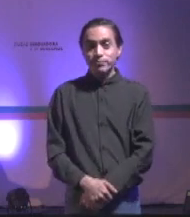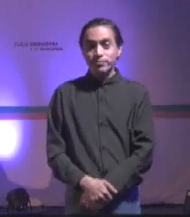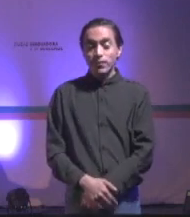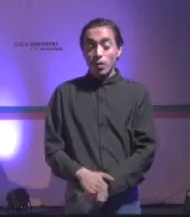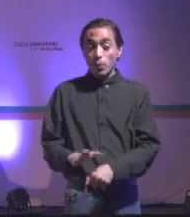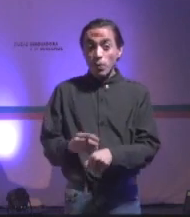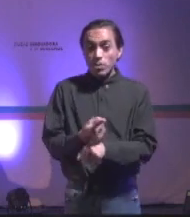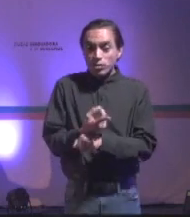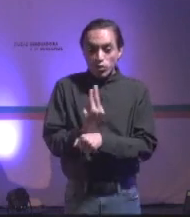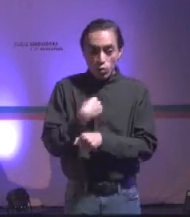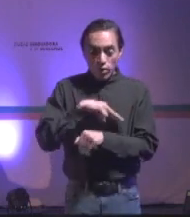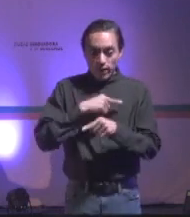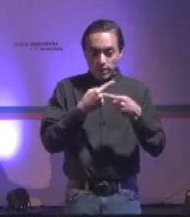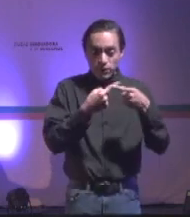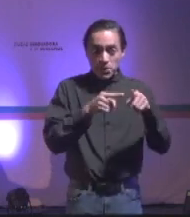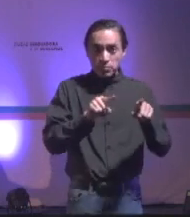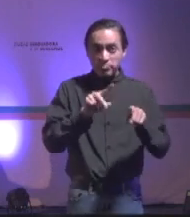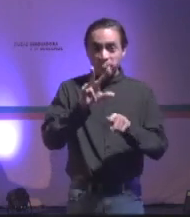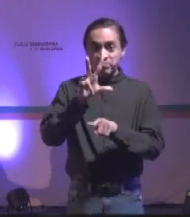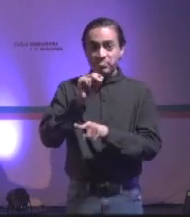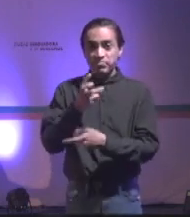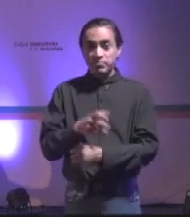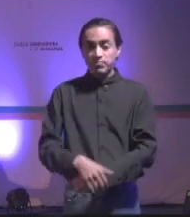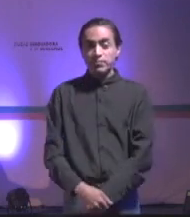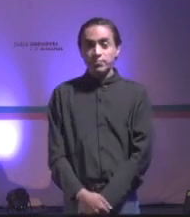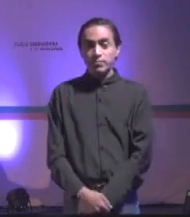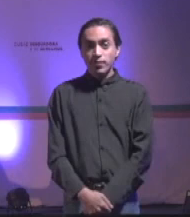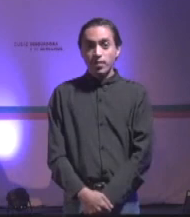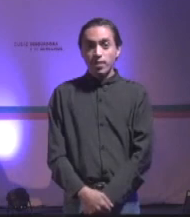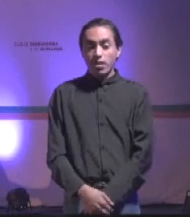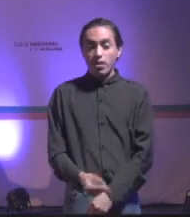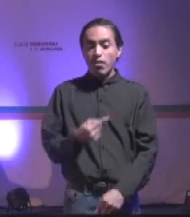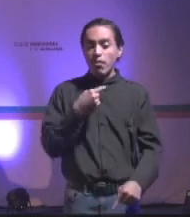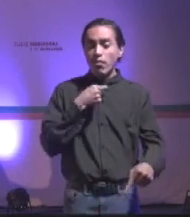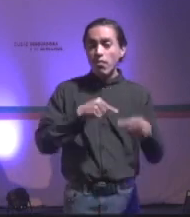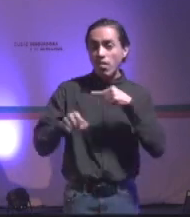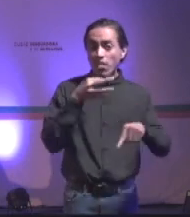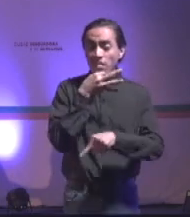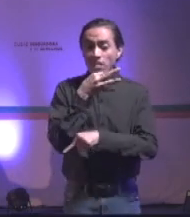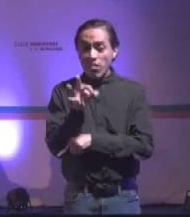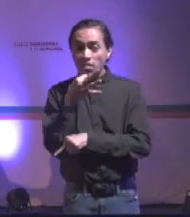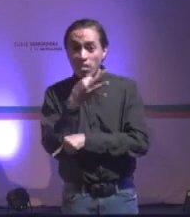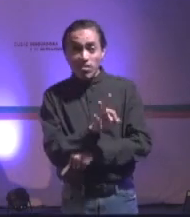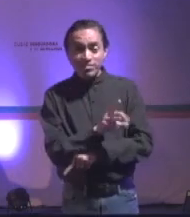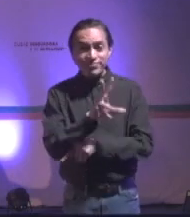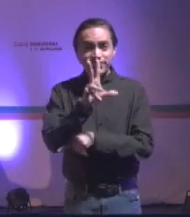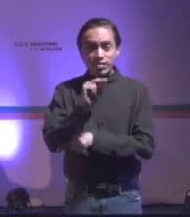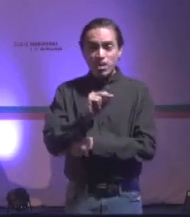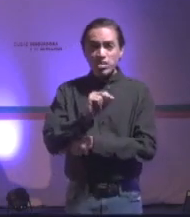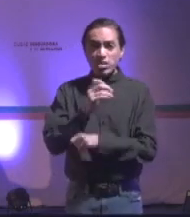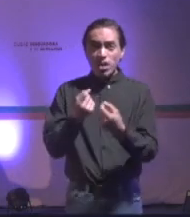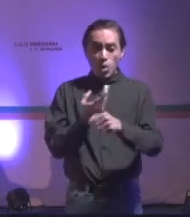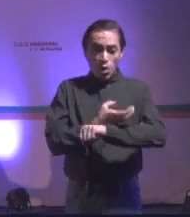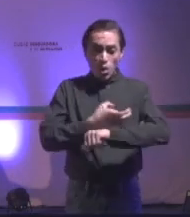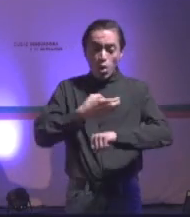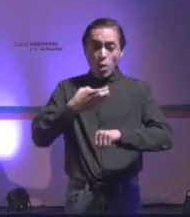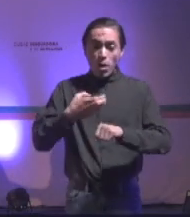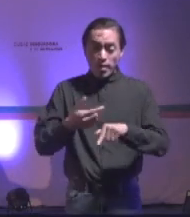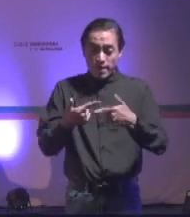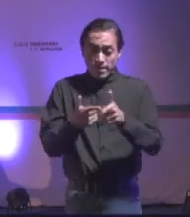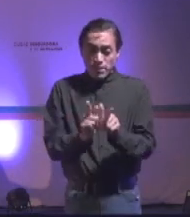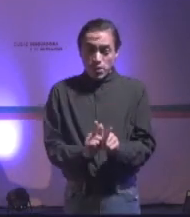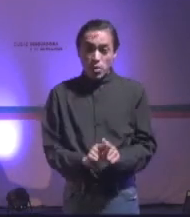no hacemos la diferencia. No nos insultemos entre nosotros. Yo he recibido peores insultos de compañeros de partido